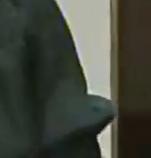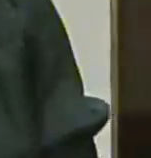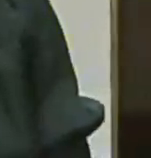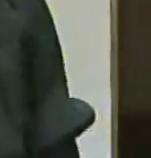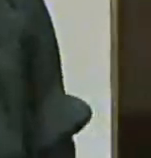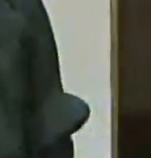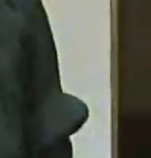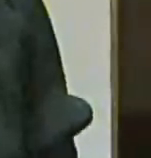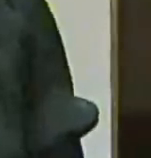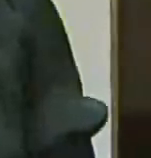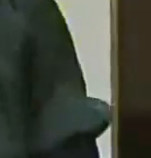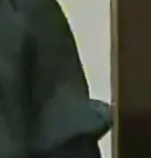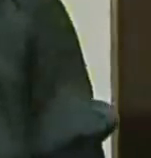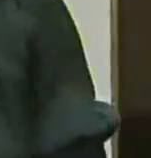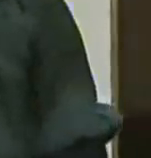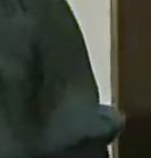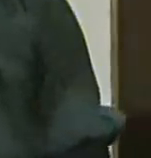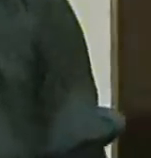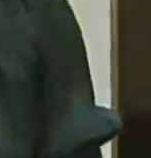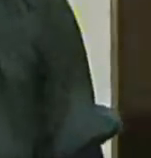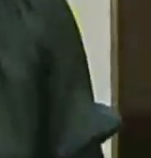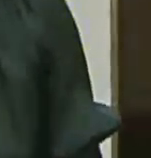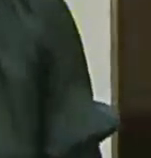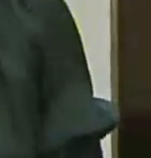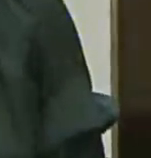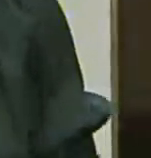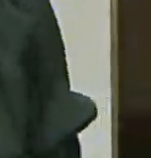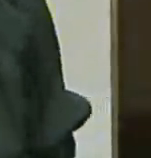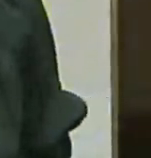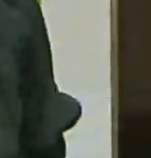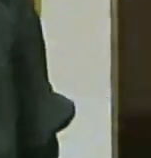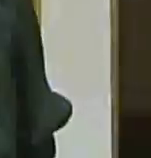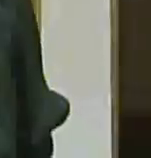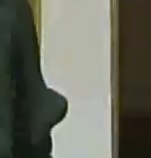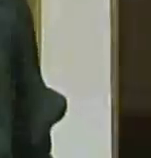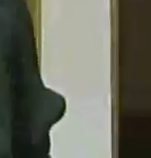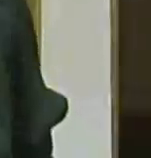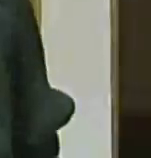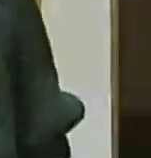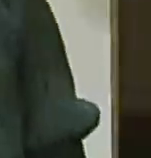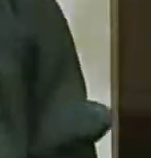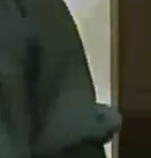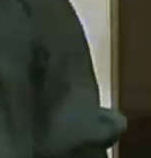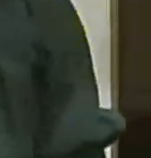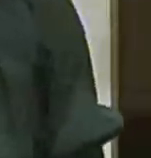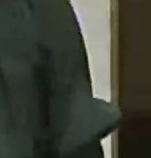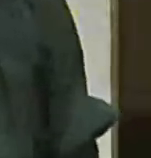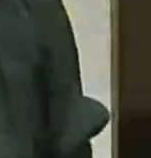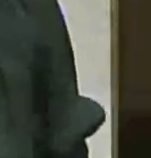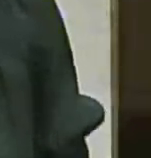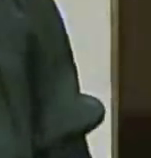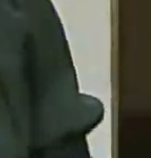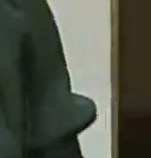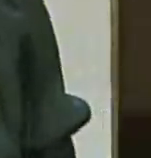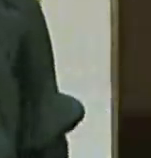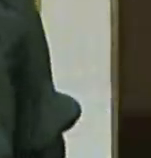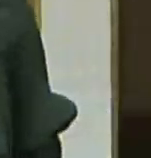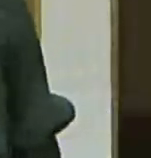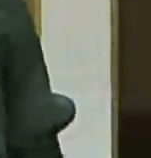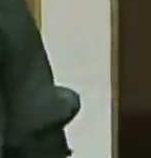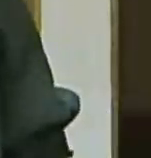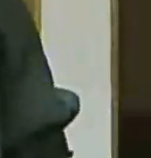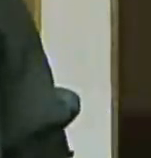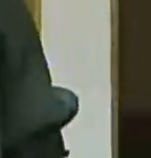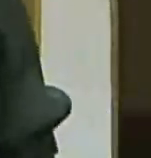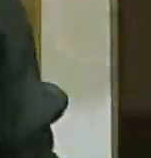de reformas globales que presentará el Partido Popular. La original en sus medidas, en toda su plenitud, y la